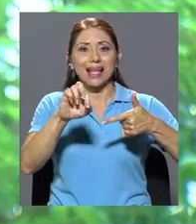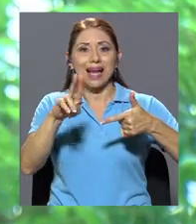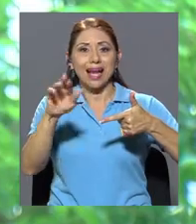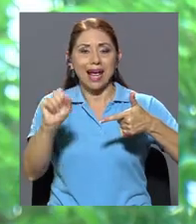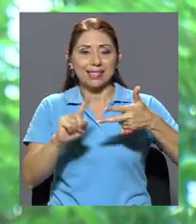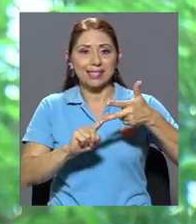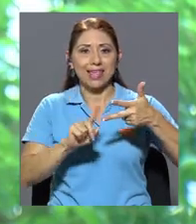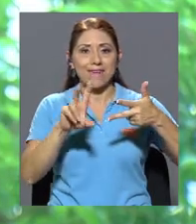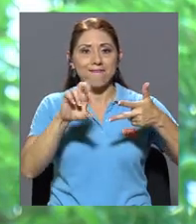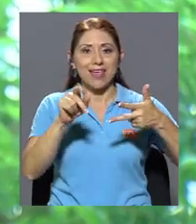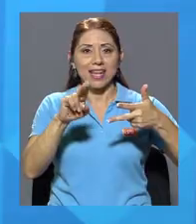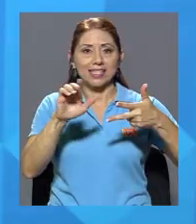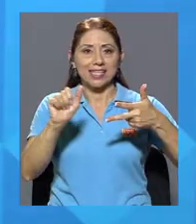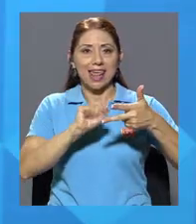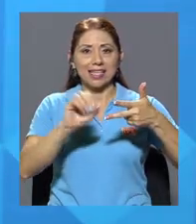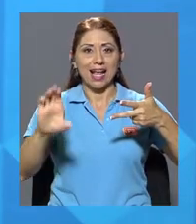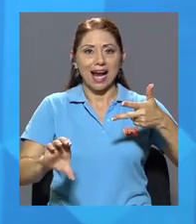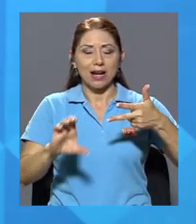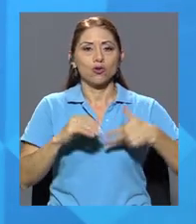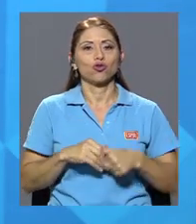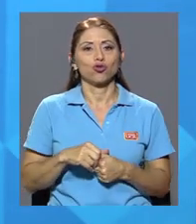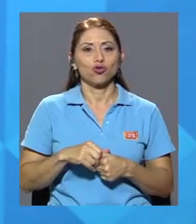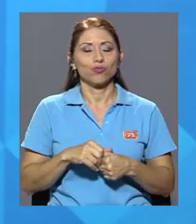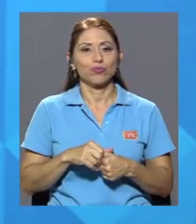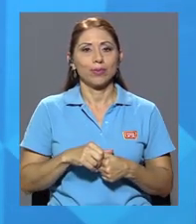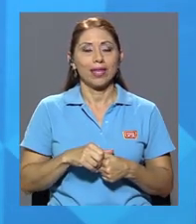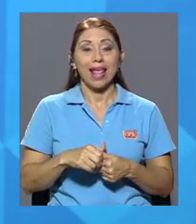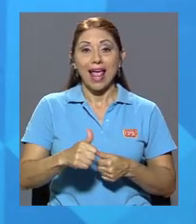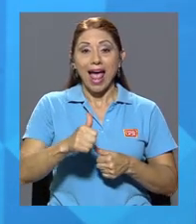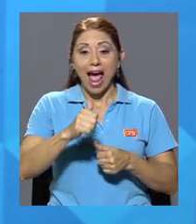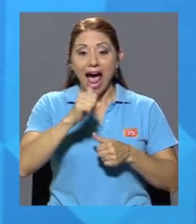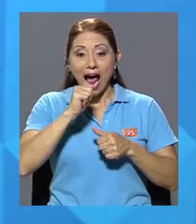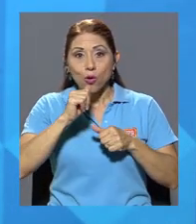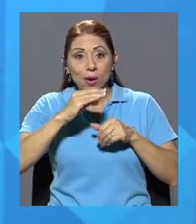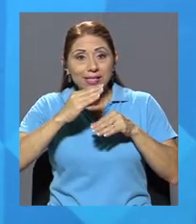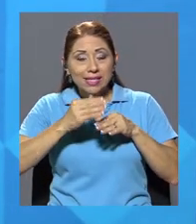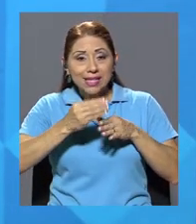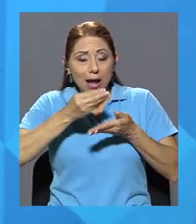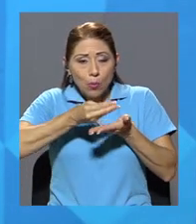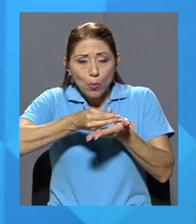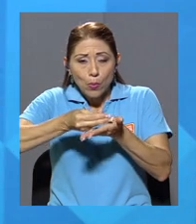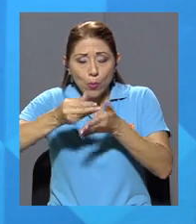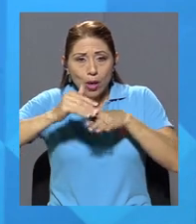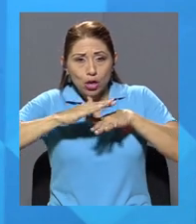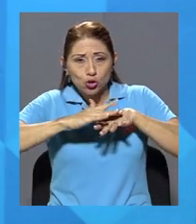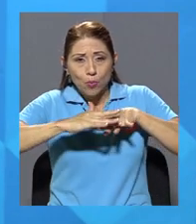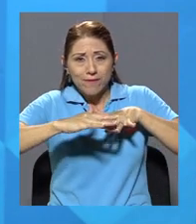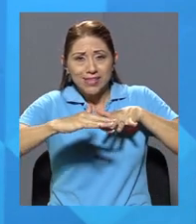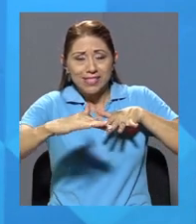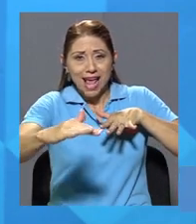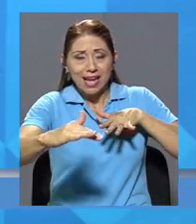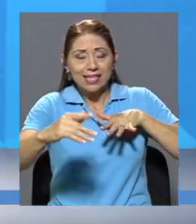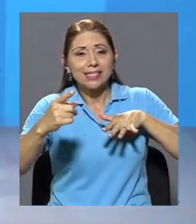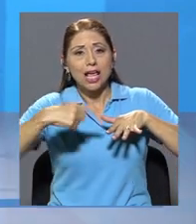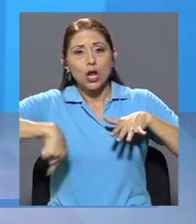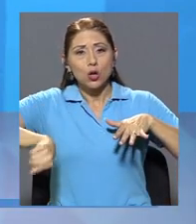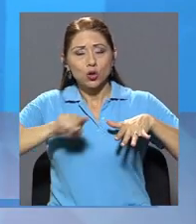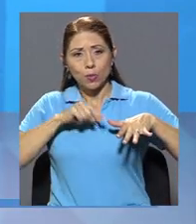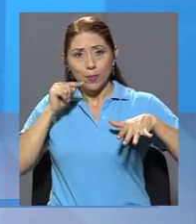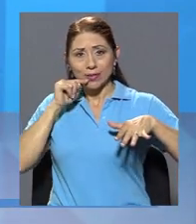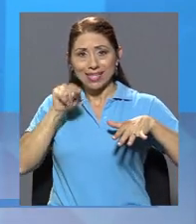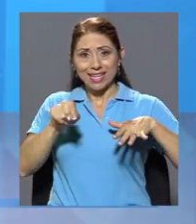San Carlos. En el caso de las aguas superficiales, vamos a mencionarles que